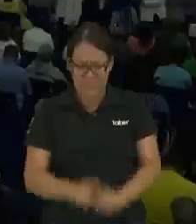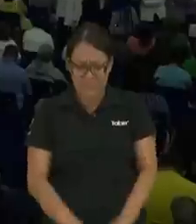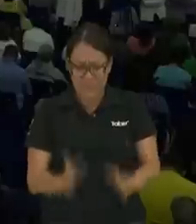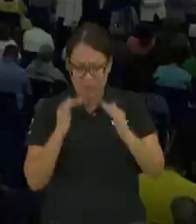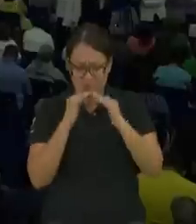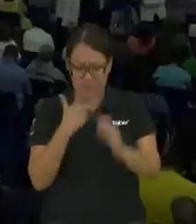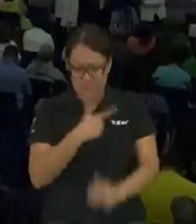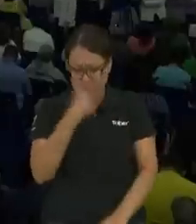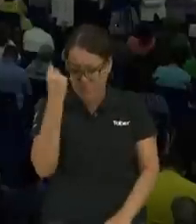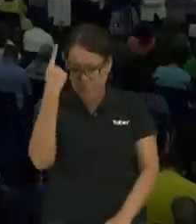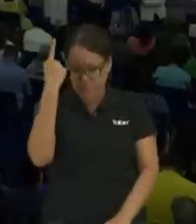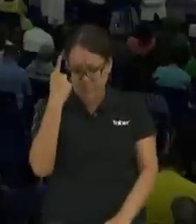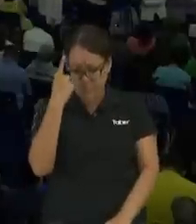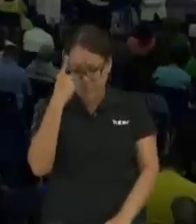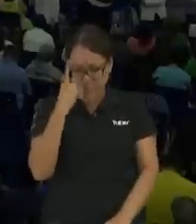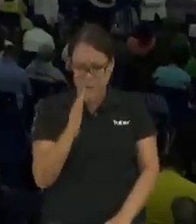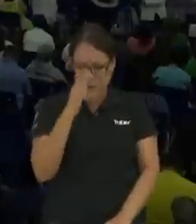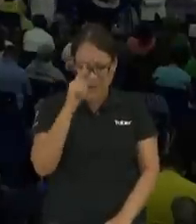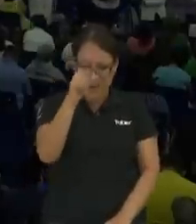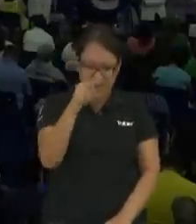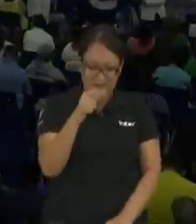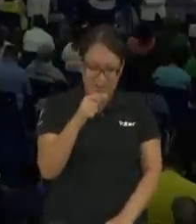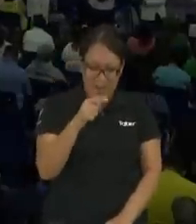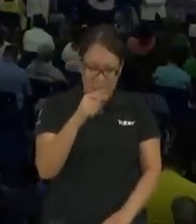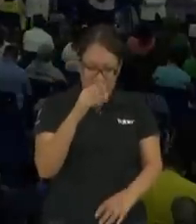entenderemos que el avisado ve el mal y se esconde